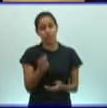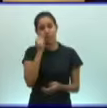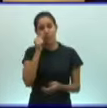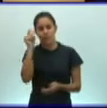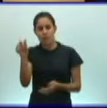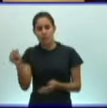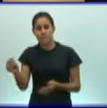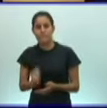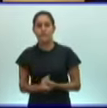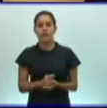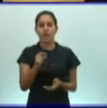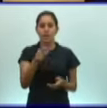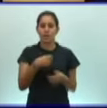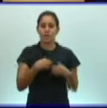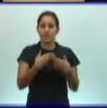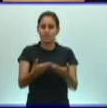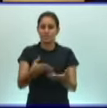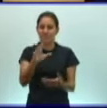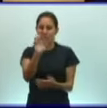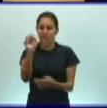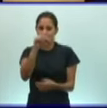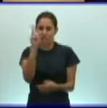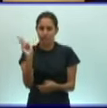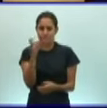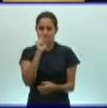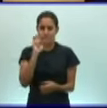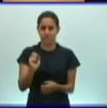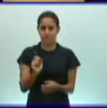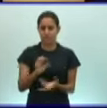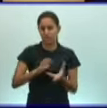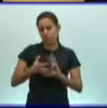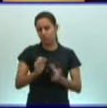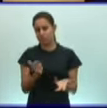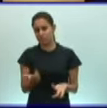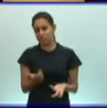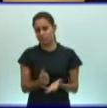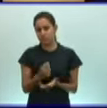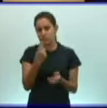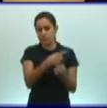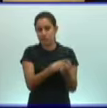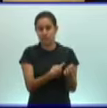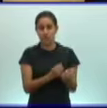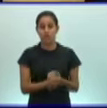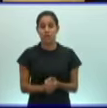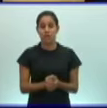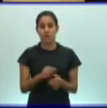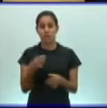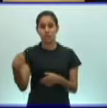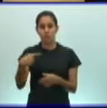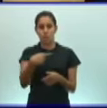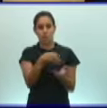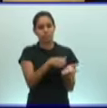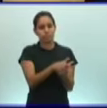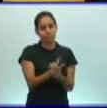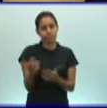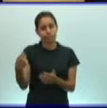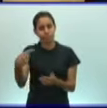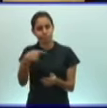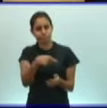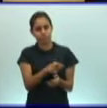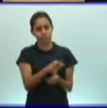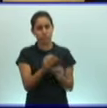de platermintos y de una especie de nematermintos. Que ustedes van a complementar en su casa con una actividad